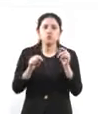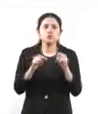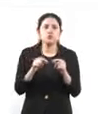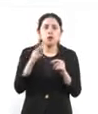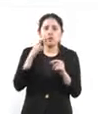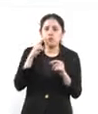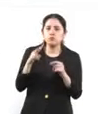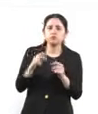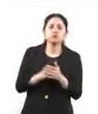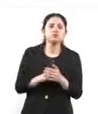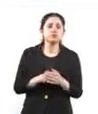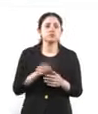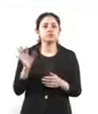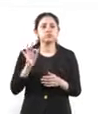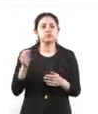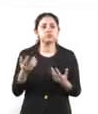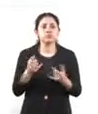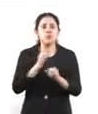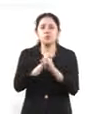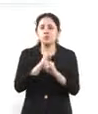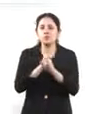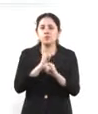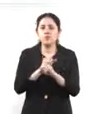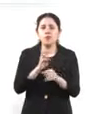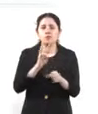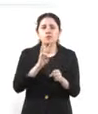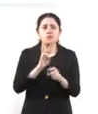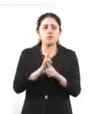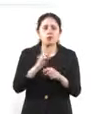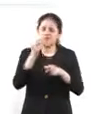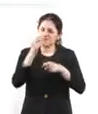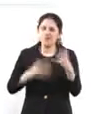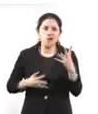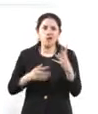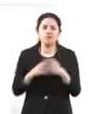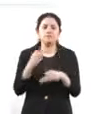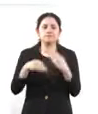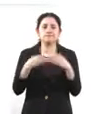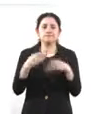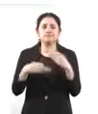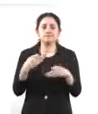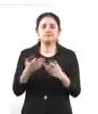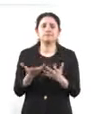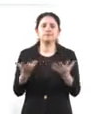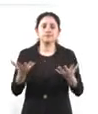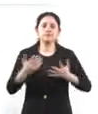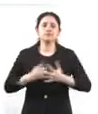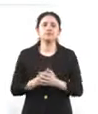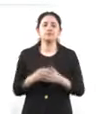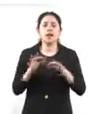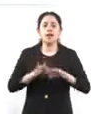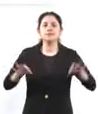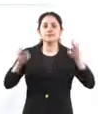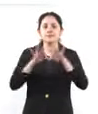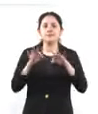observación. Si hay una dirección web. En fin, todo lo que es necesario. Y esto, pues, evidentemente facilita